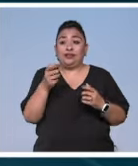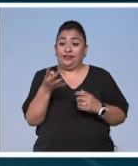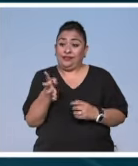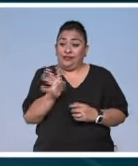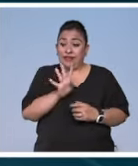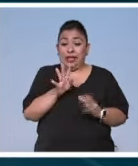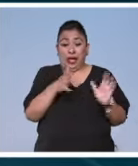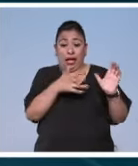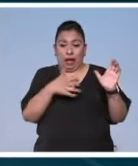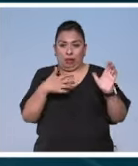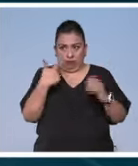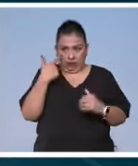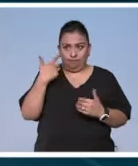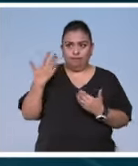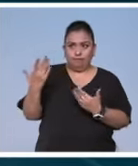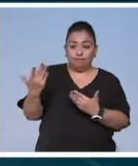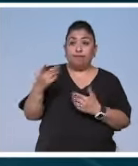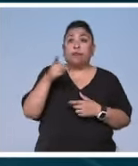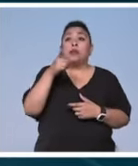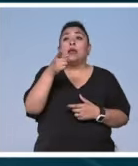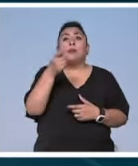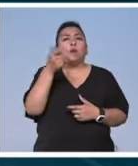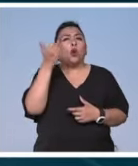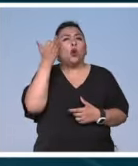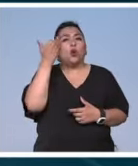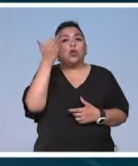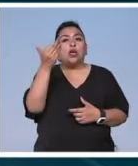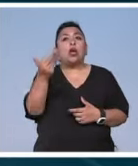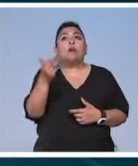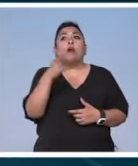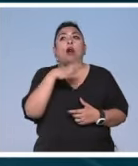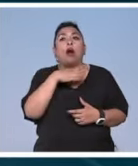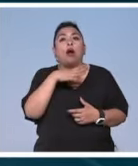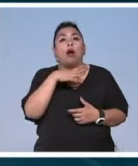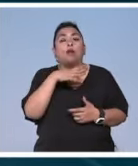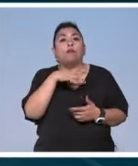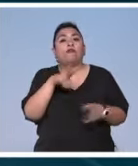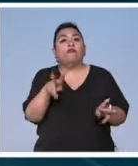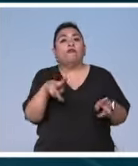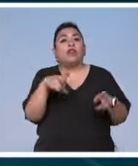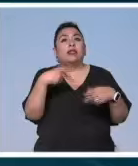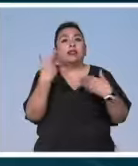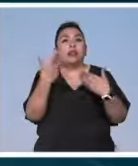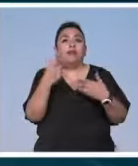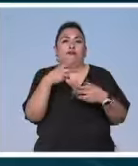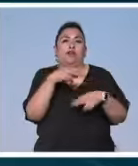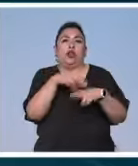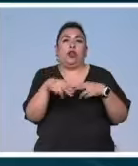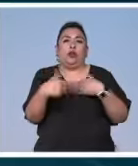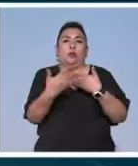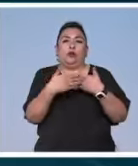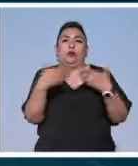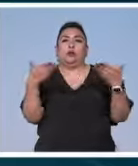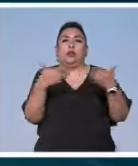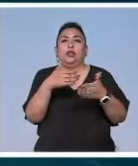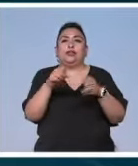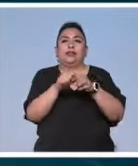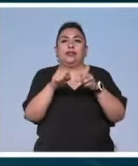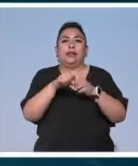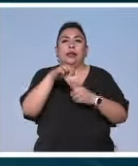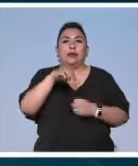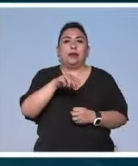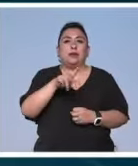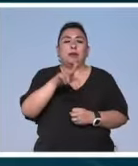prueba de ello. Ya que en muy poco tiempo lograron agotar las entradas de su próxima presentación en la Sala Manuel M.